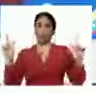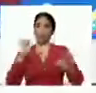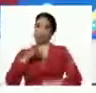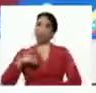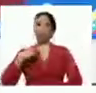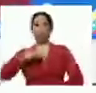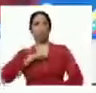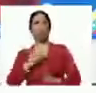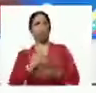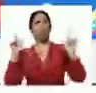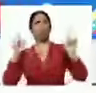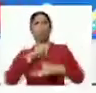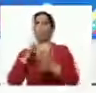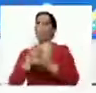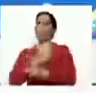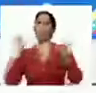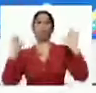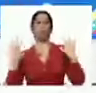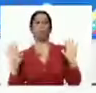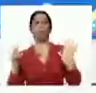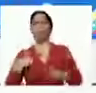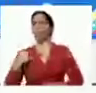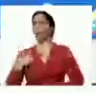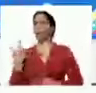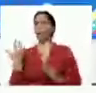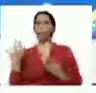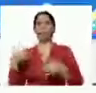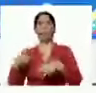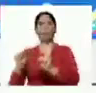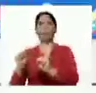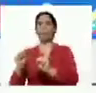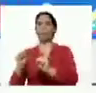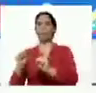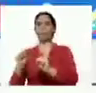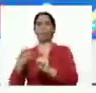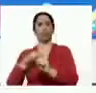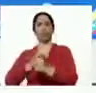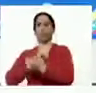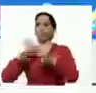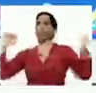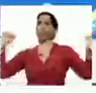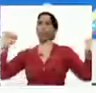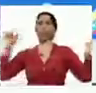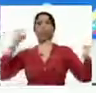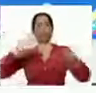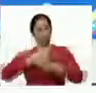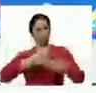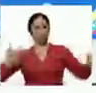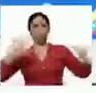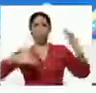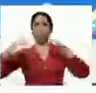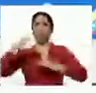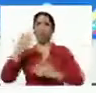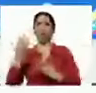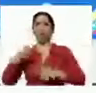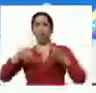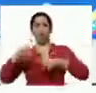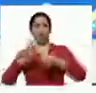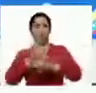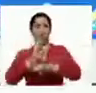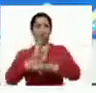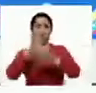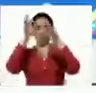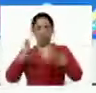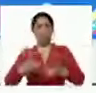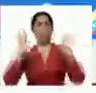nosotros libres absolutamente libres de cualquier imperio con dignidad con moral construir una economía